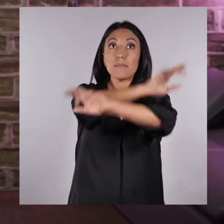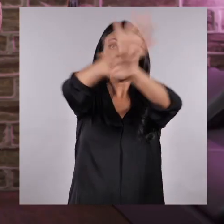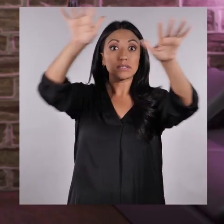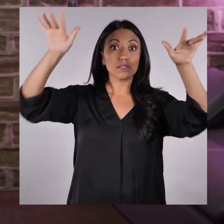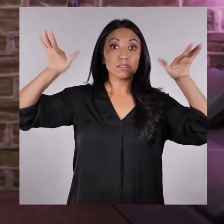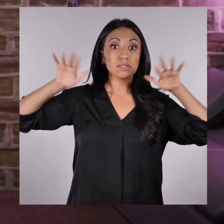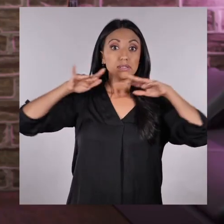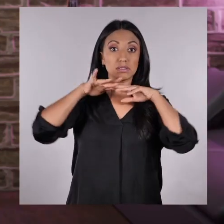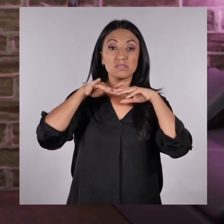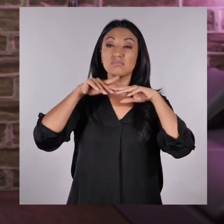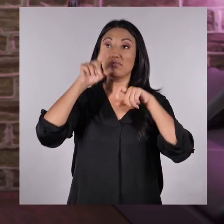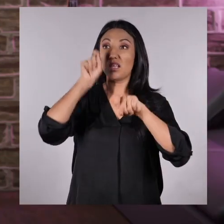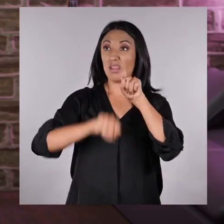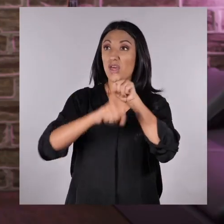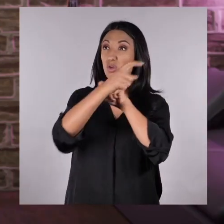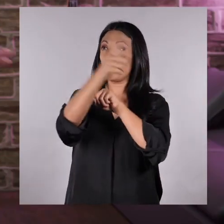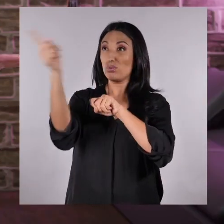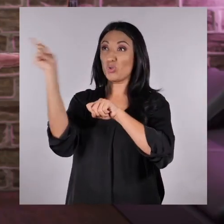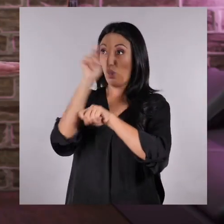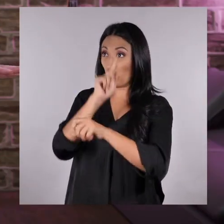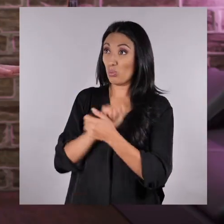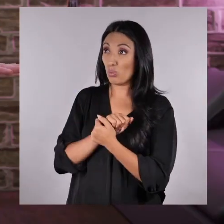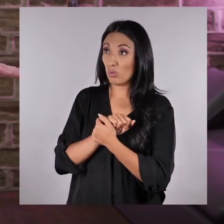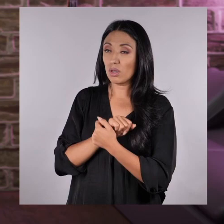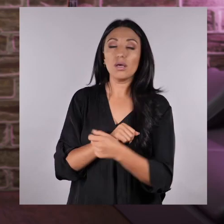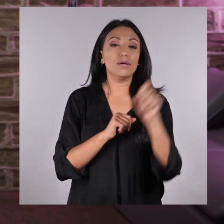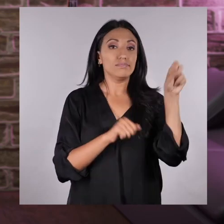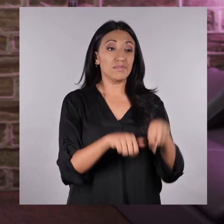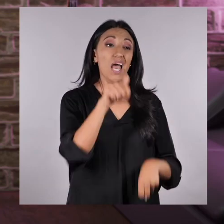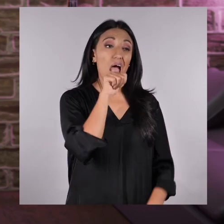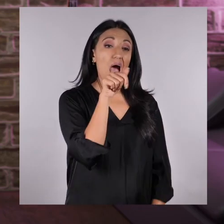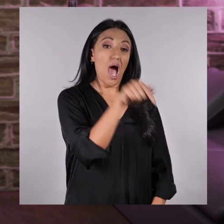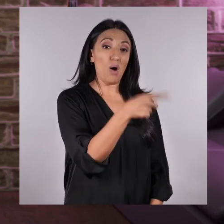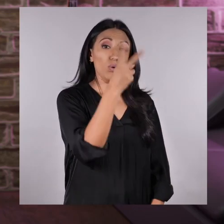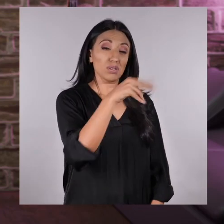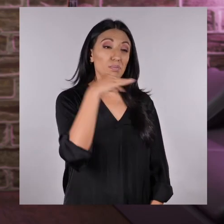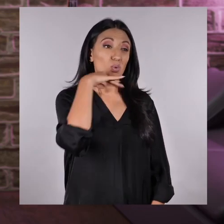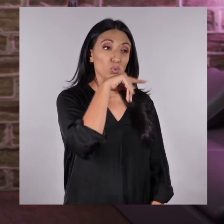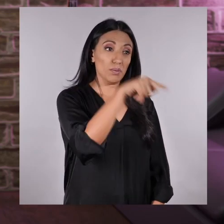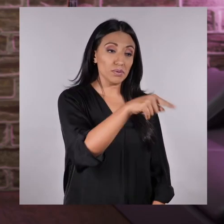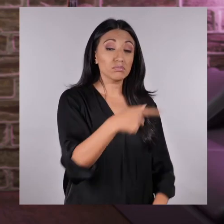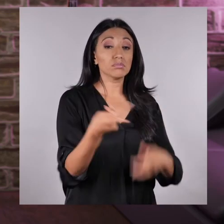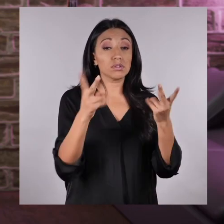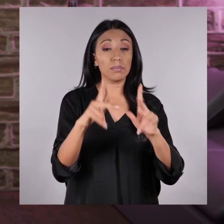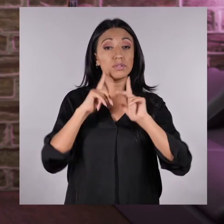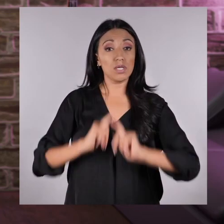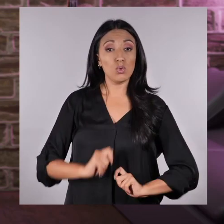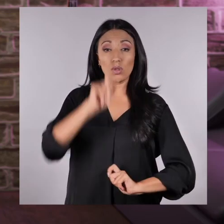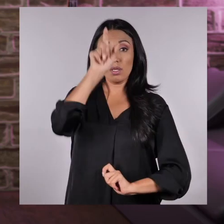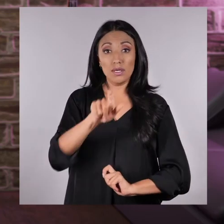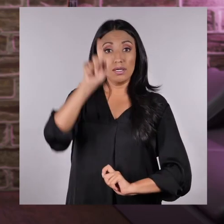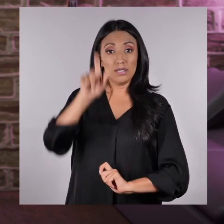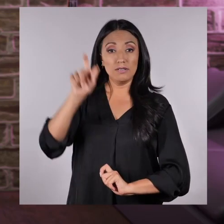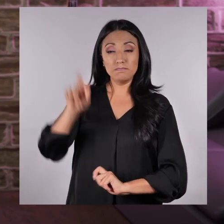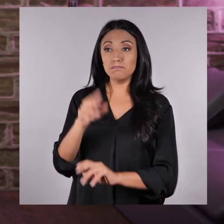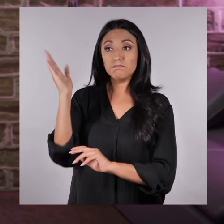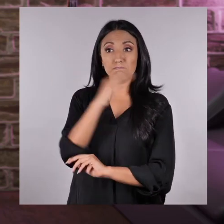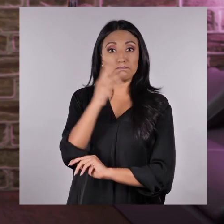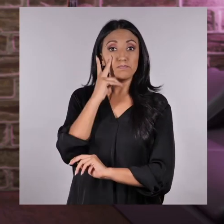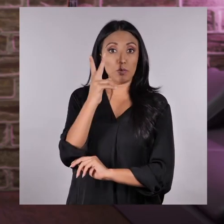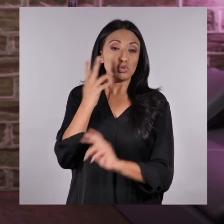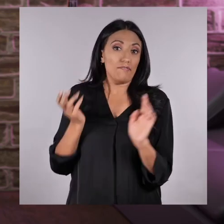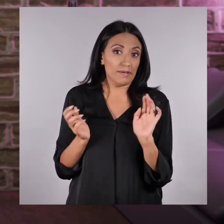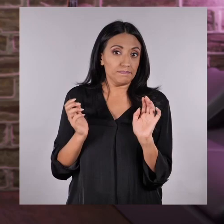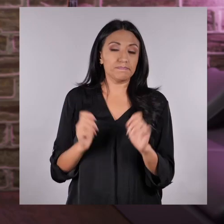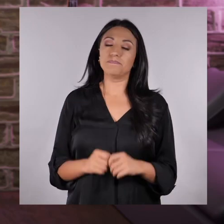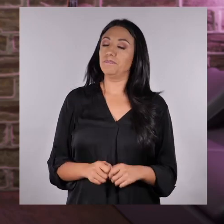dispersan por el aire y lo contaminan todo? Sí, hasta el agua y, por supuesto, la salud de las personas. Ahora vamos a